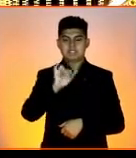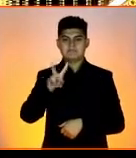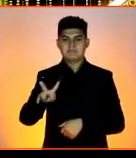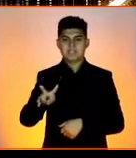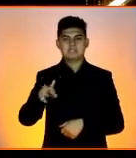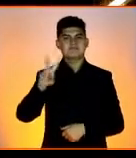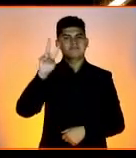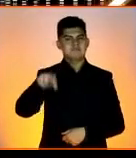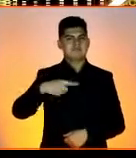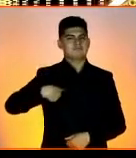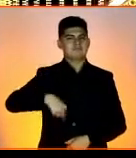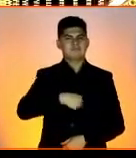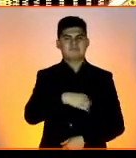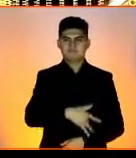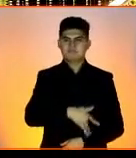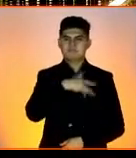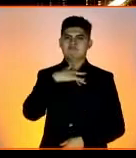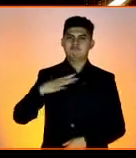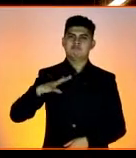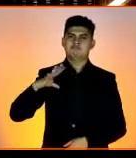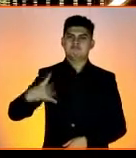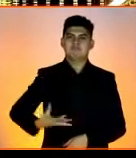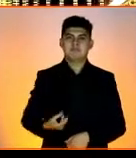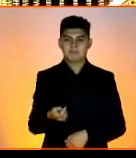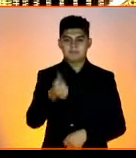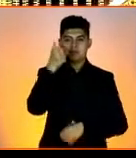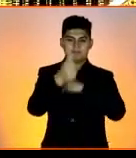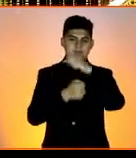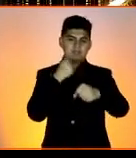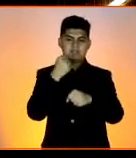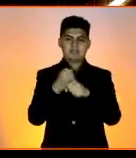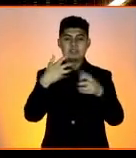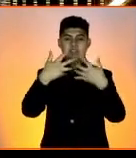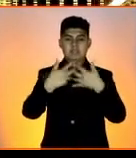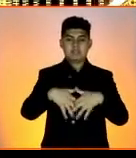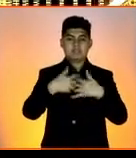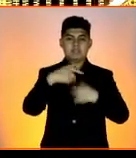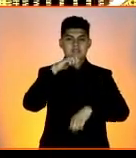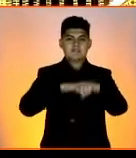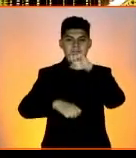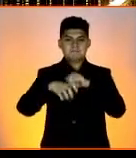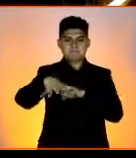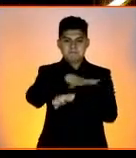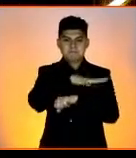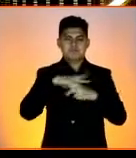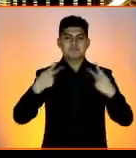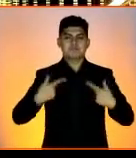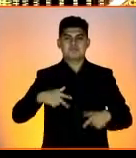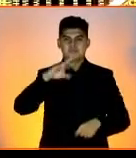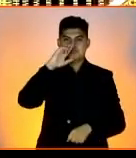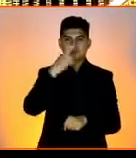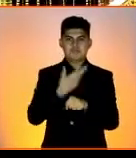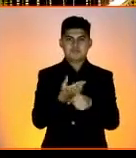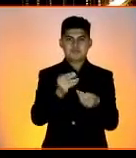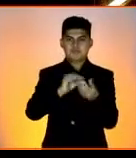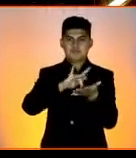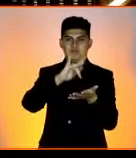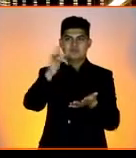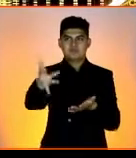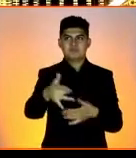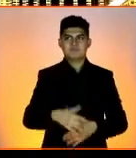Estamos orgullosos por ser este nuestro primer año como empresa socialmente responsable. Muchas gracias.